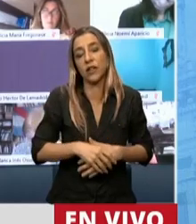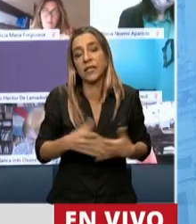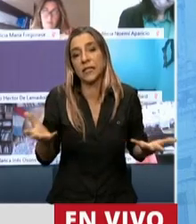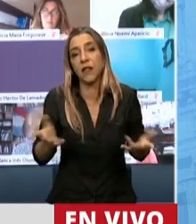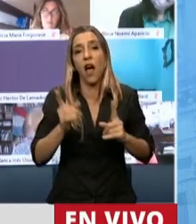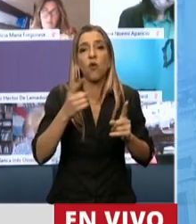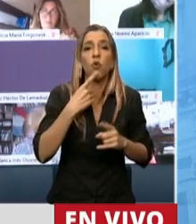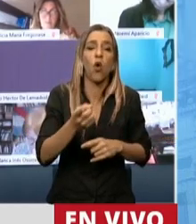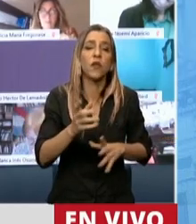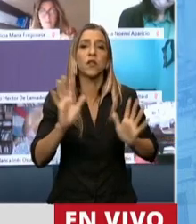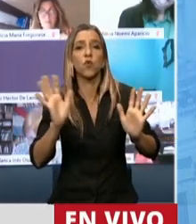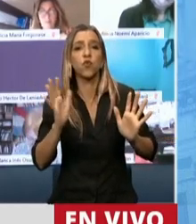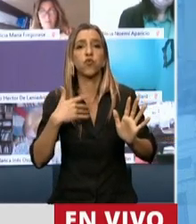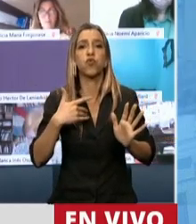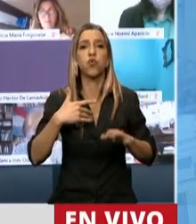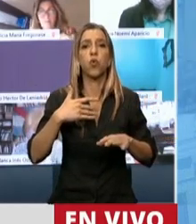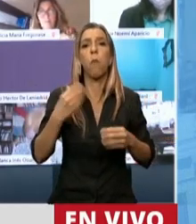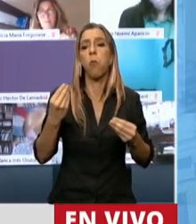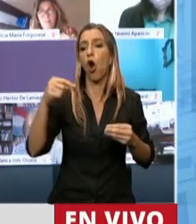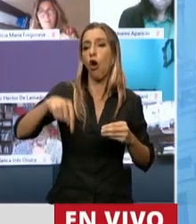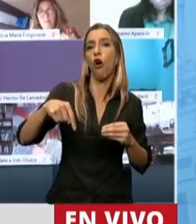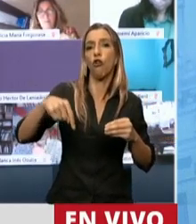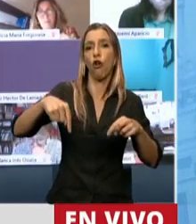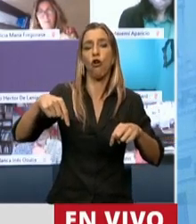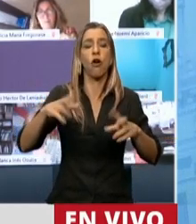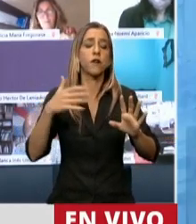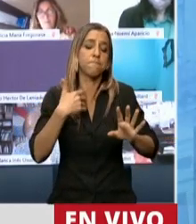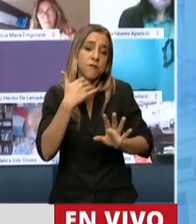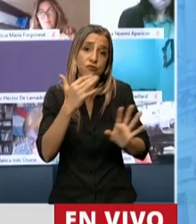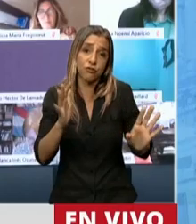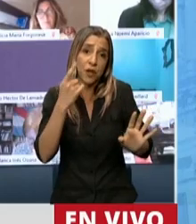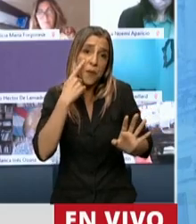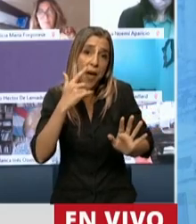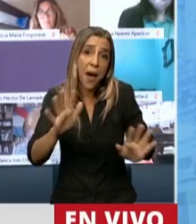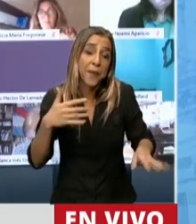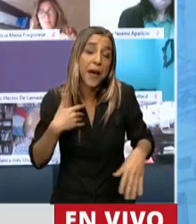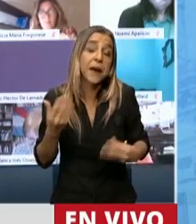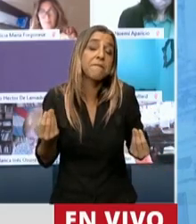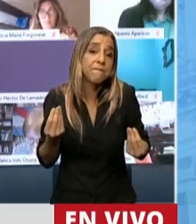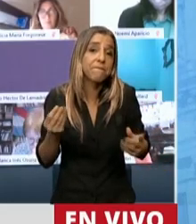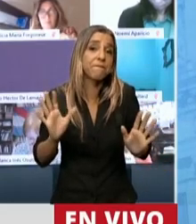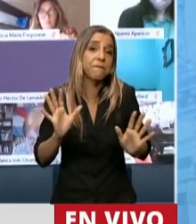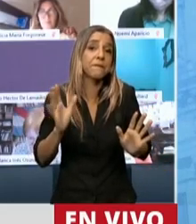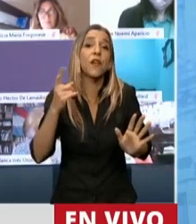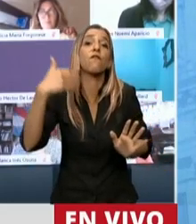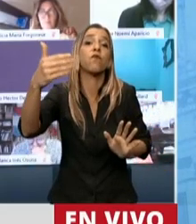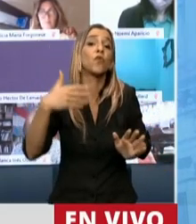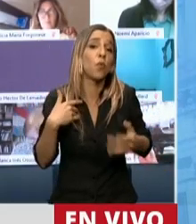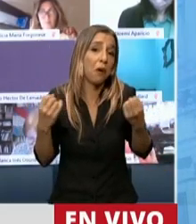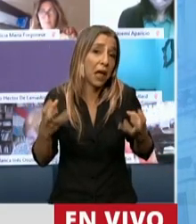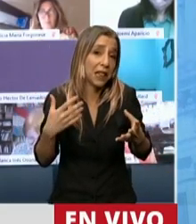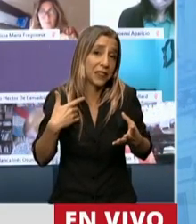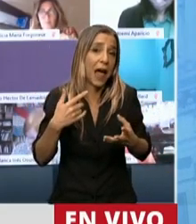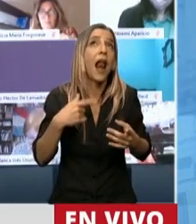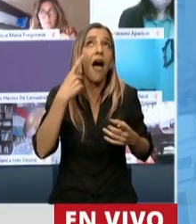acusaron del lobby. Yo no sé dónde están los lobbies. Vamos a ver cómo termina el tema del lobby en otras cuestiones. Pero en